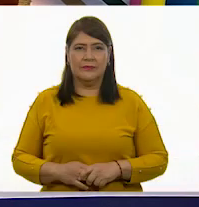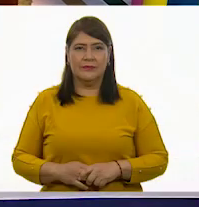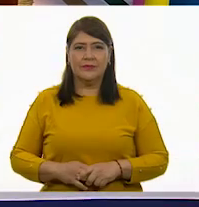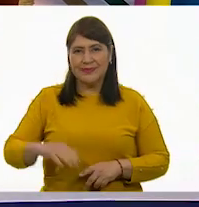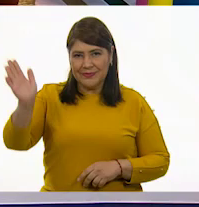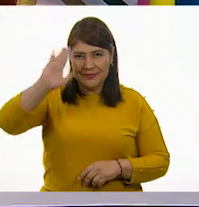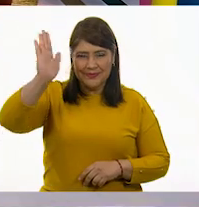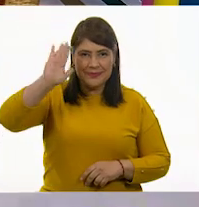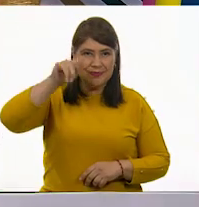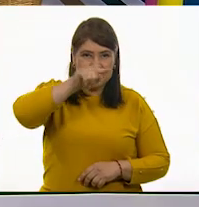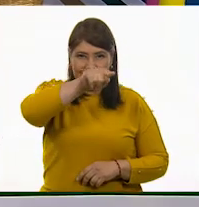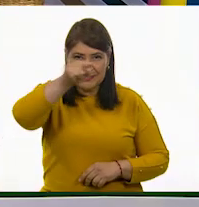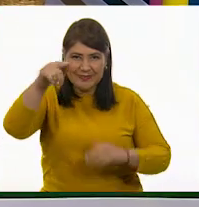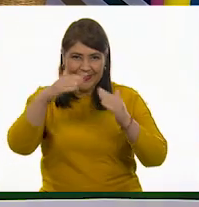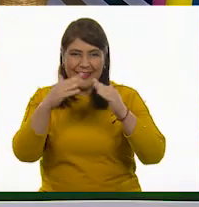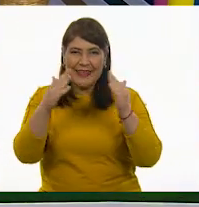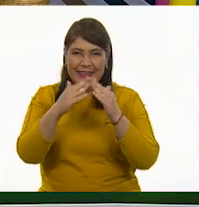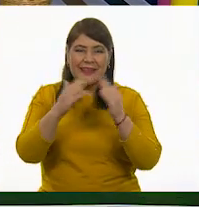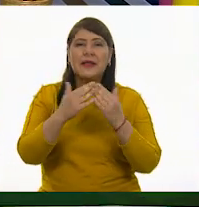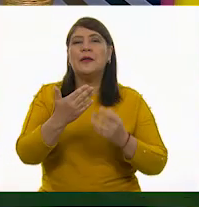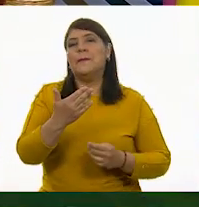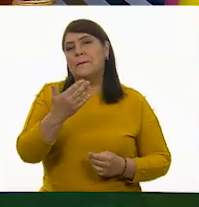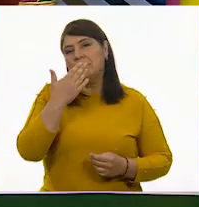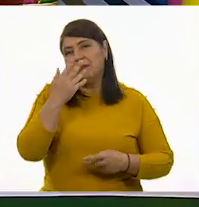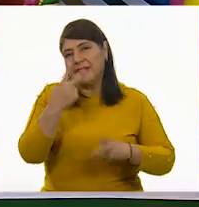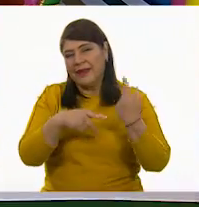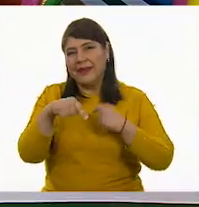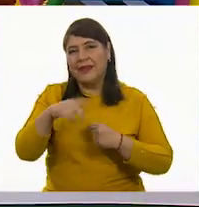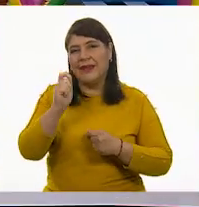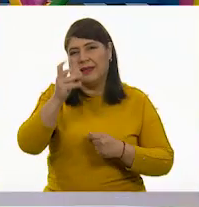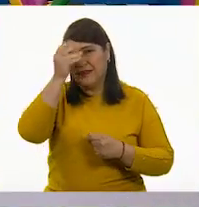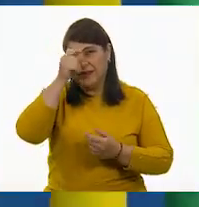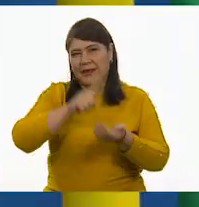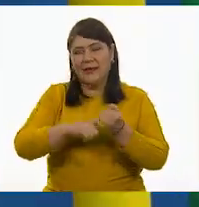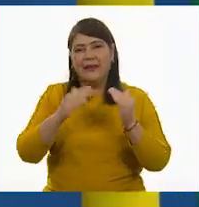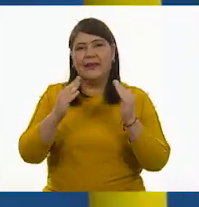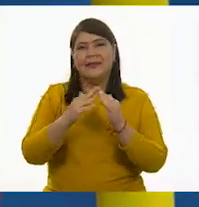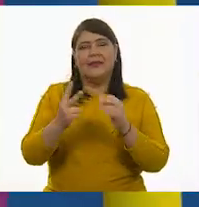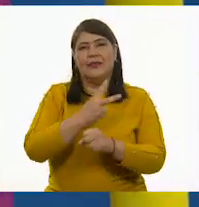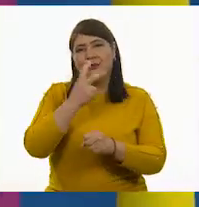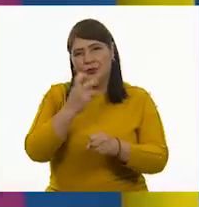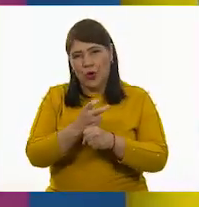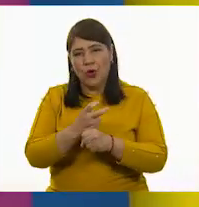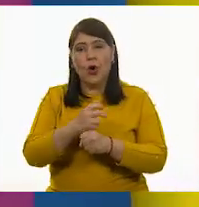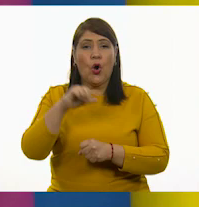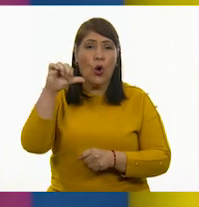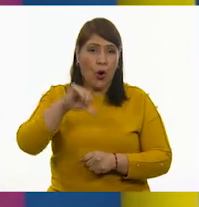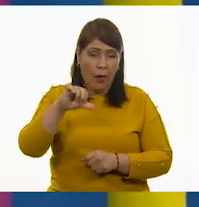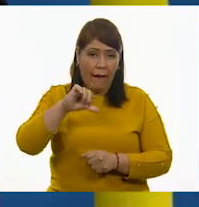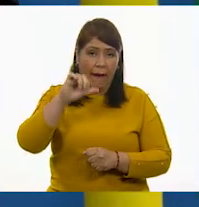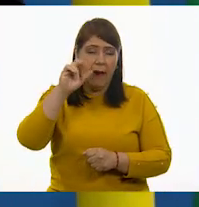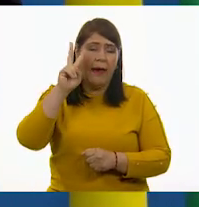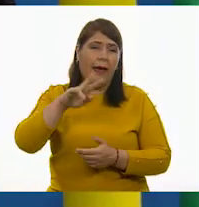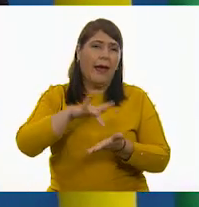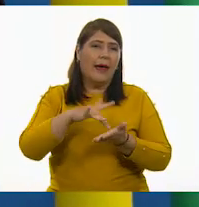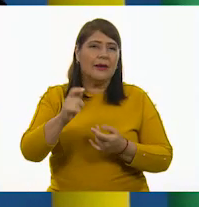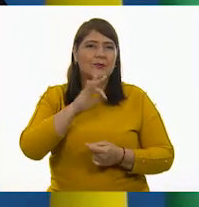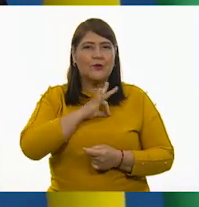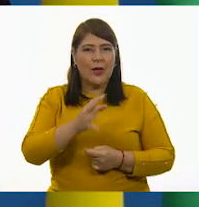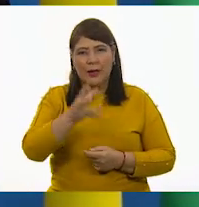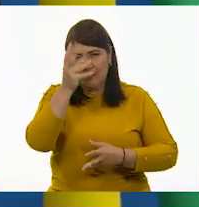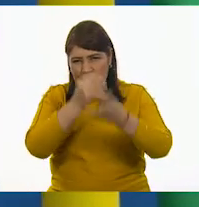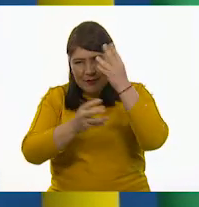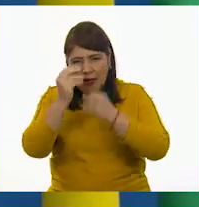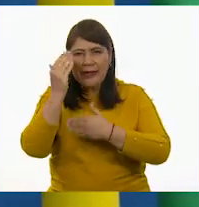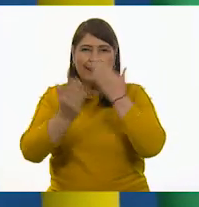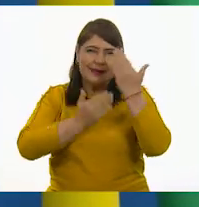¡Hola ahí en casita! Bienvenidos a Aprende en Casa 2. Un espacio en el que vamos a poder estudiar y divertirnos